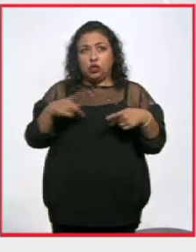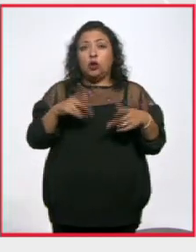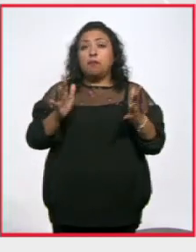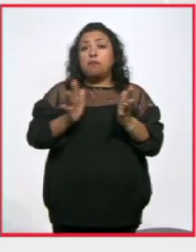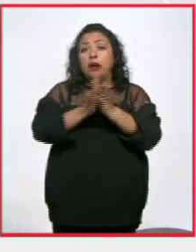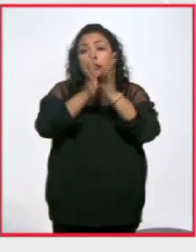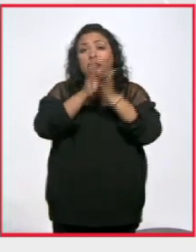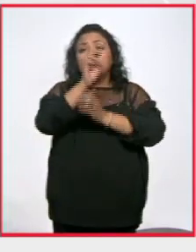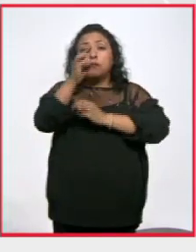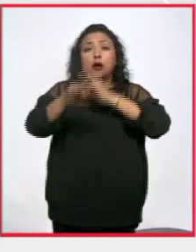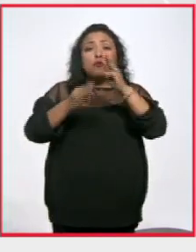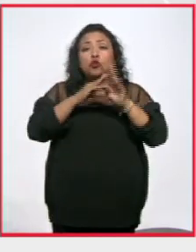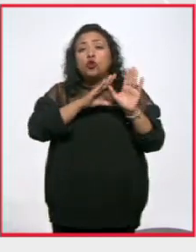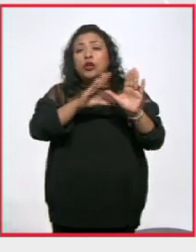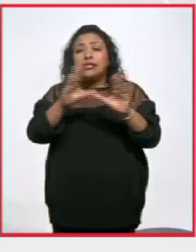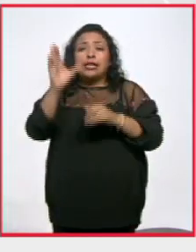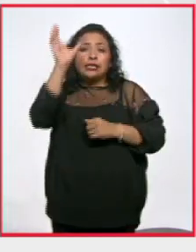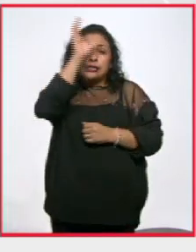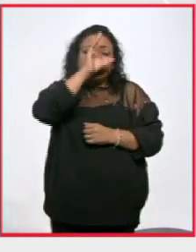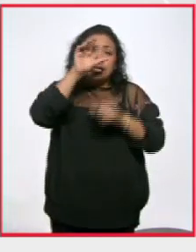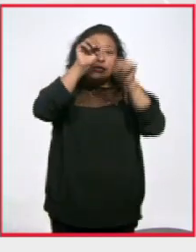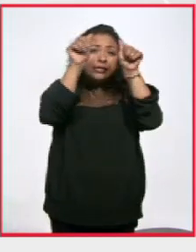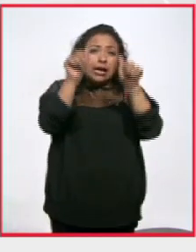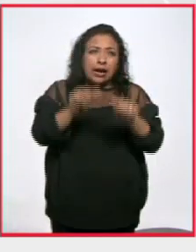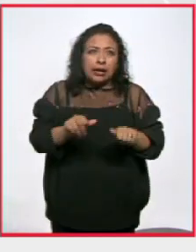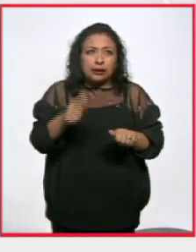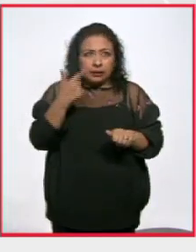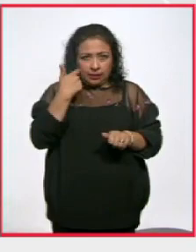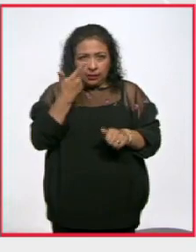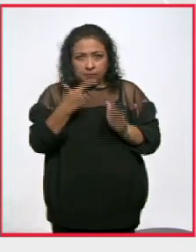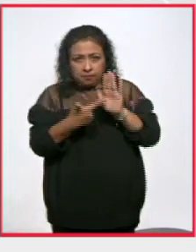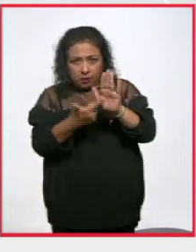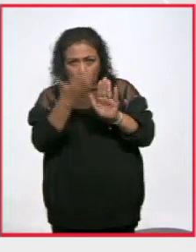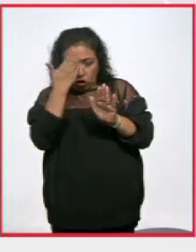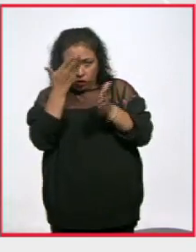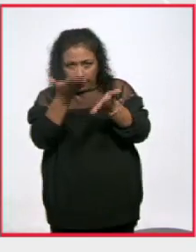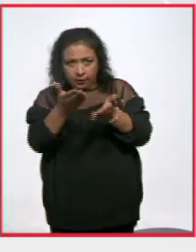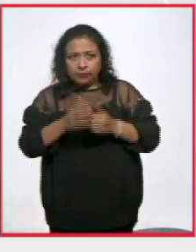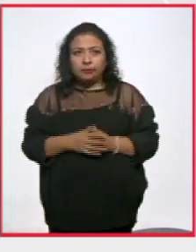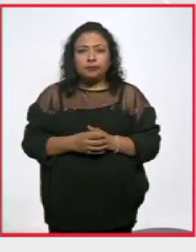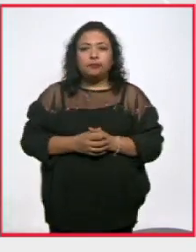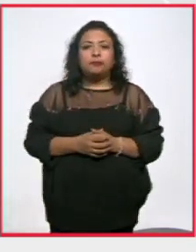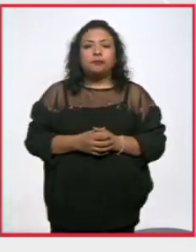contribuido al mundo de la academia de la ciencia y del arte les parece si los conocemos vamos